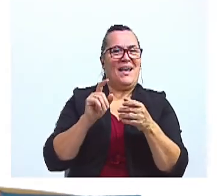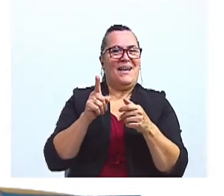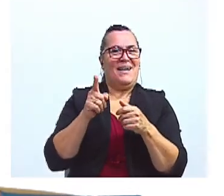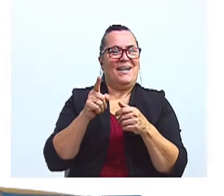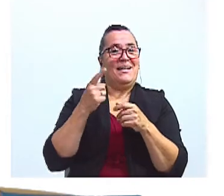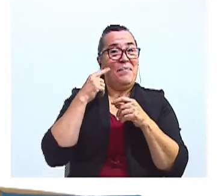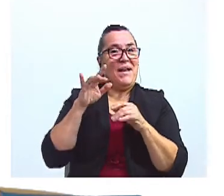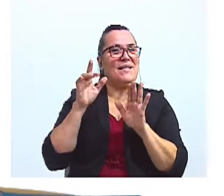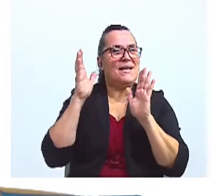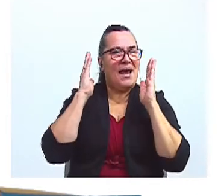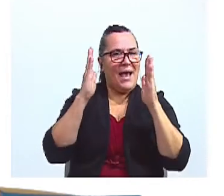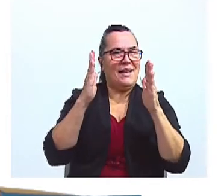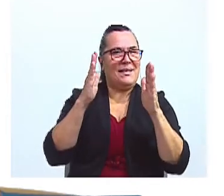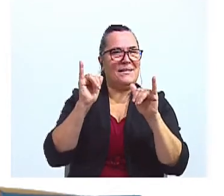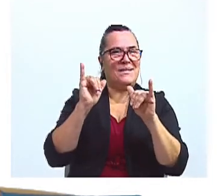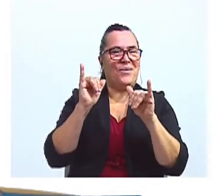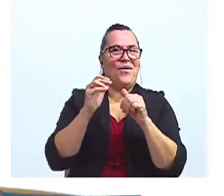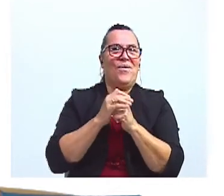Pon atención, Laura.